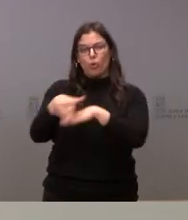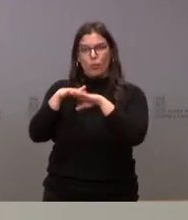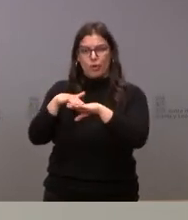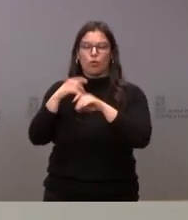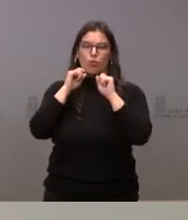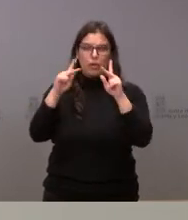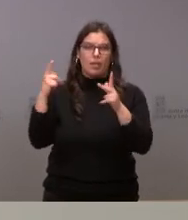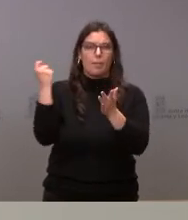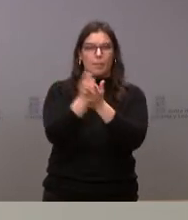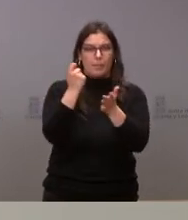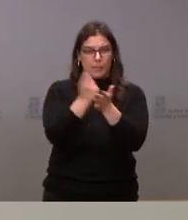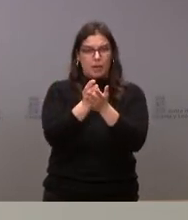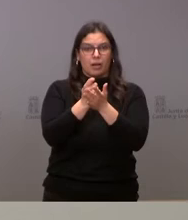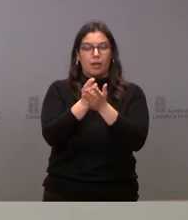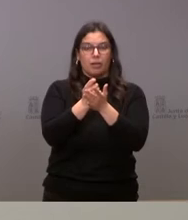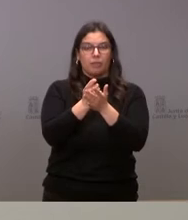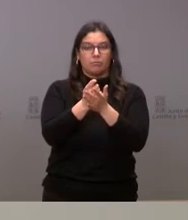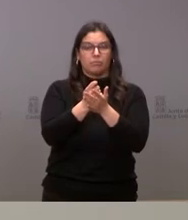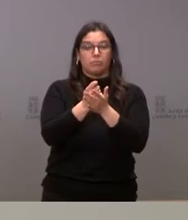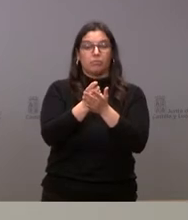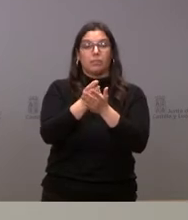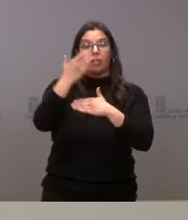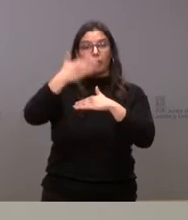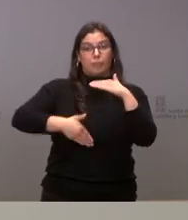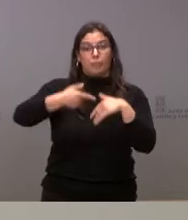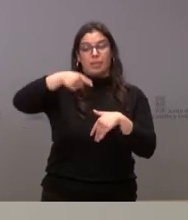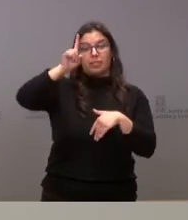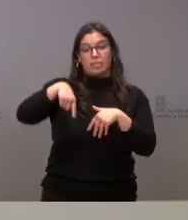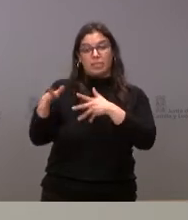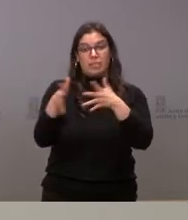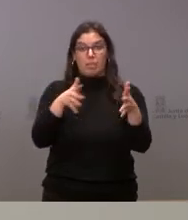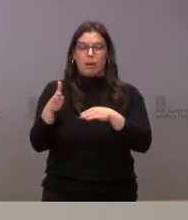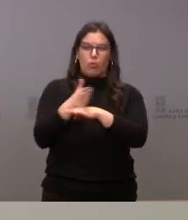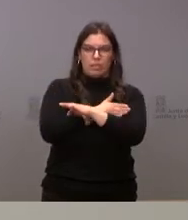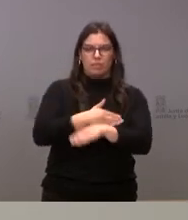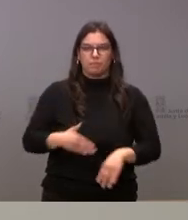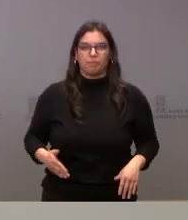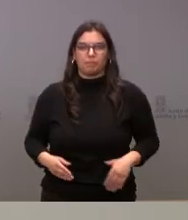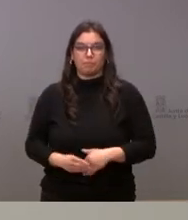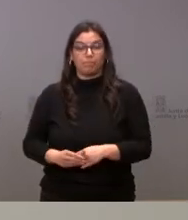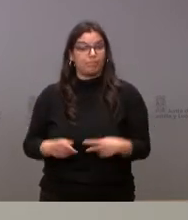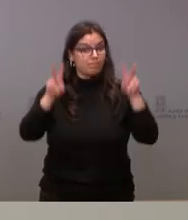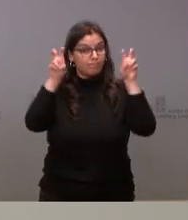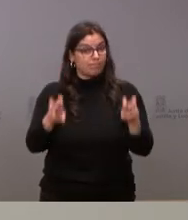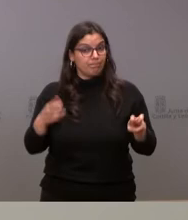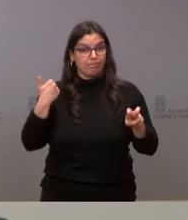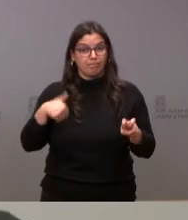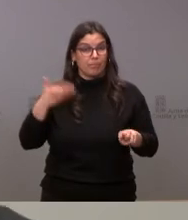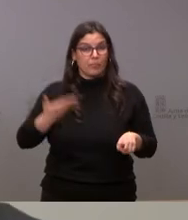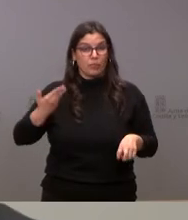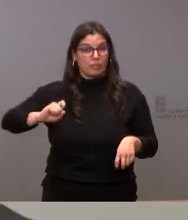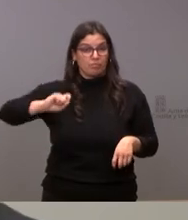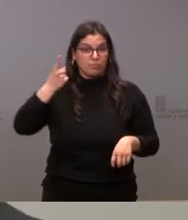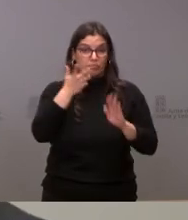satisfacer la cantidad correspondiente antes de que finalice el próximo mes de marzo. Y estos son los asuntos fundamentales